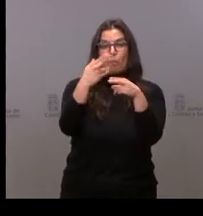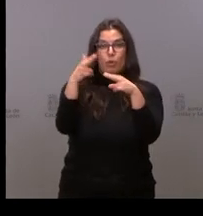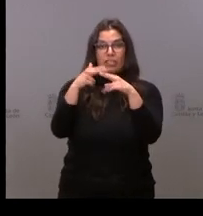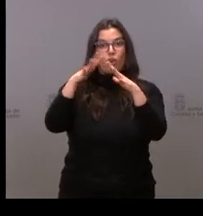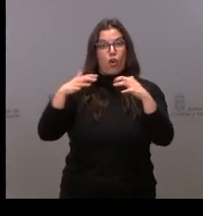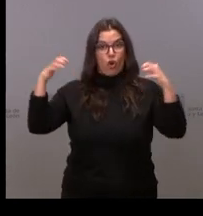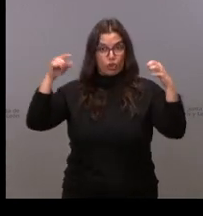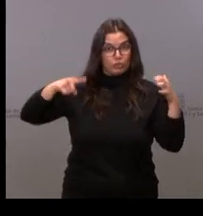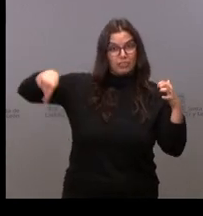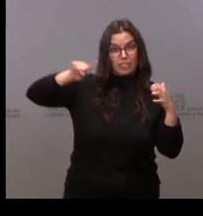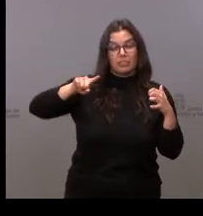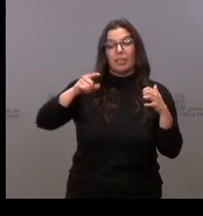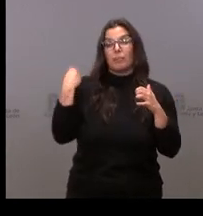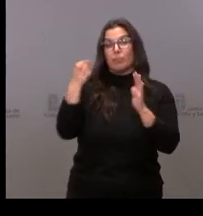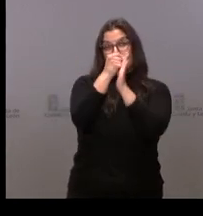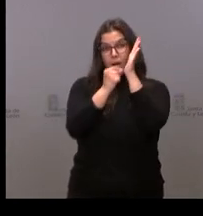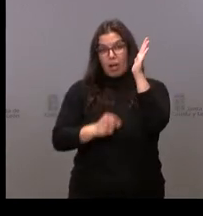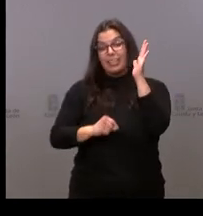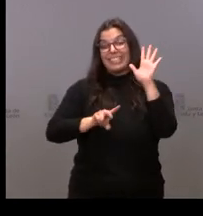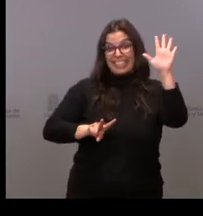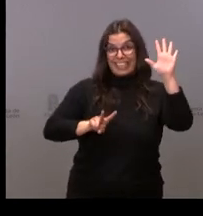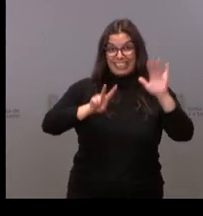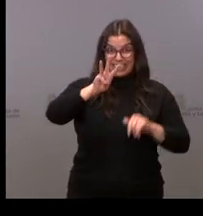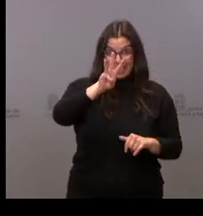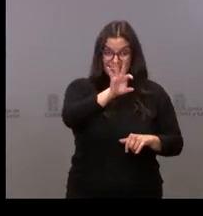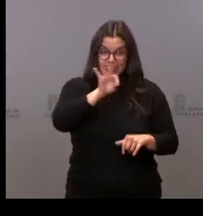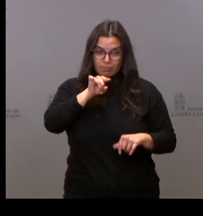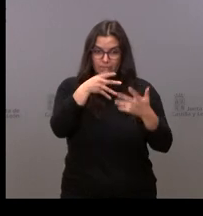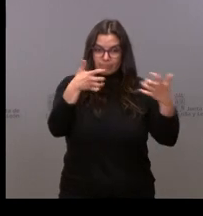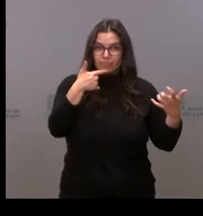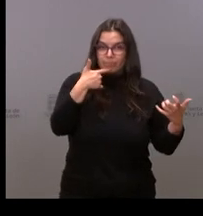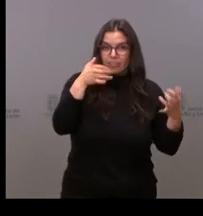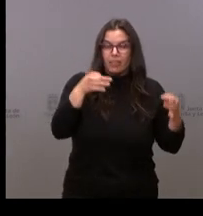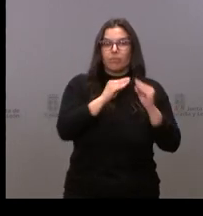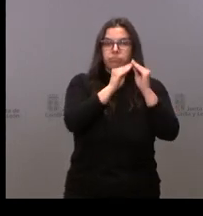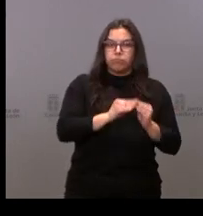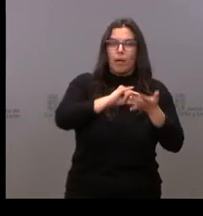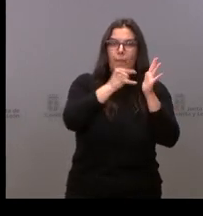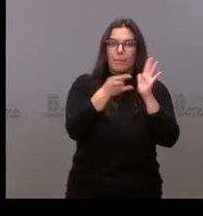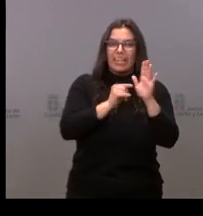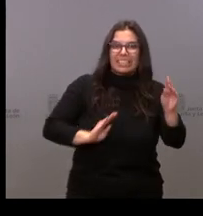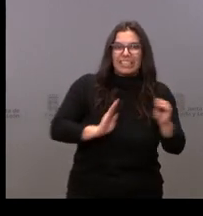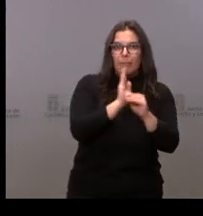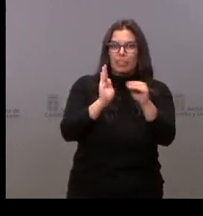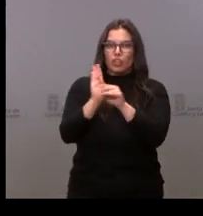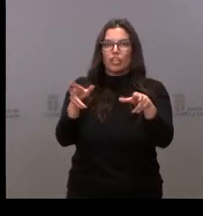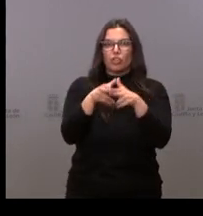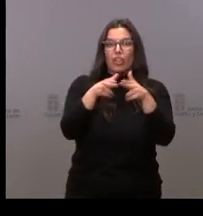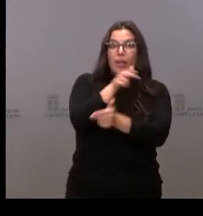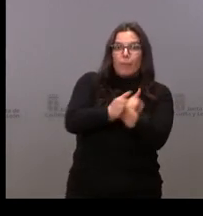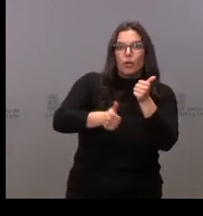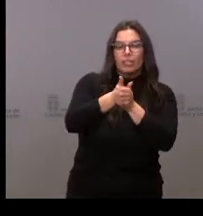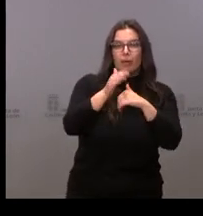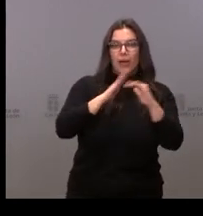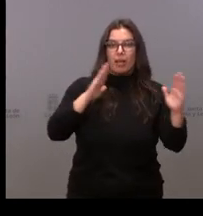recuerdan ustedes que en el punto 73 incluía textualmente la elaboración de un plan de inversiones sociales prioritarias para el